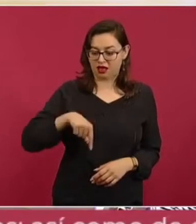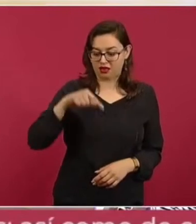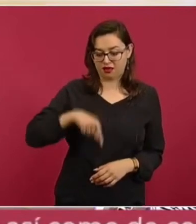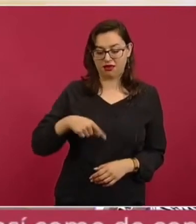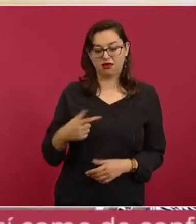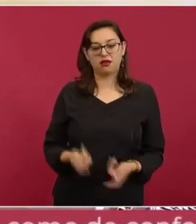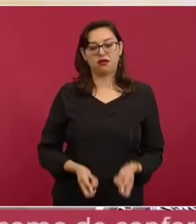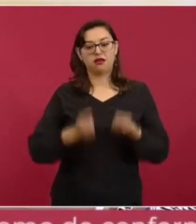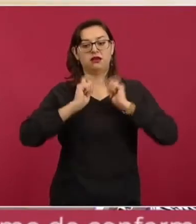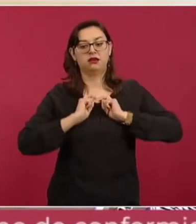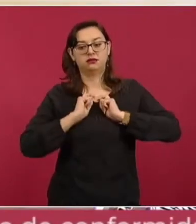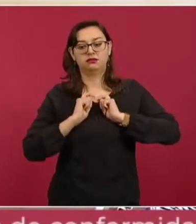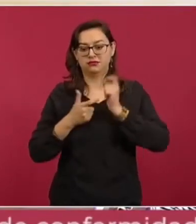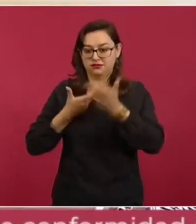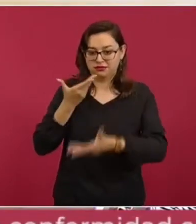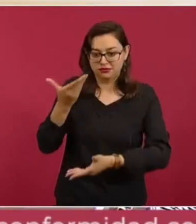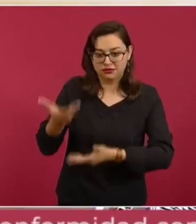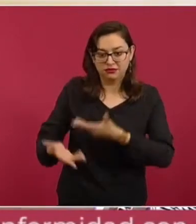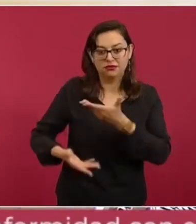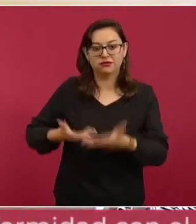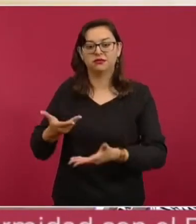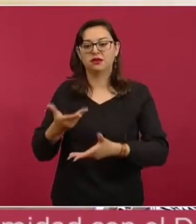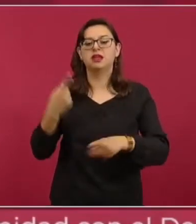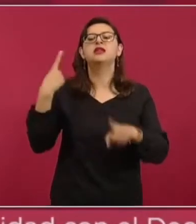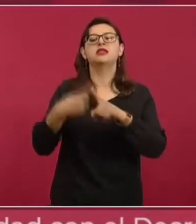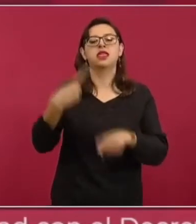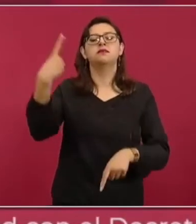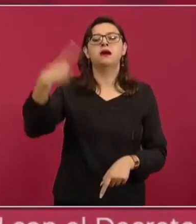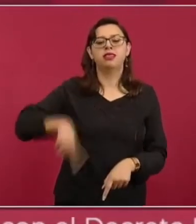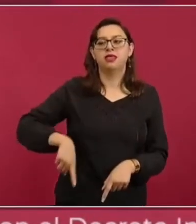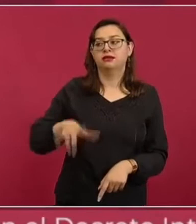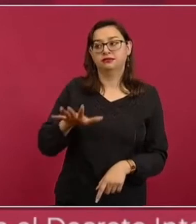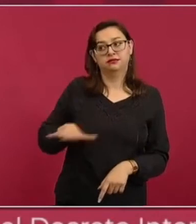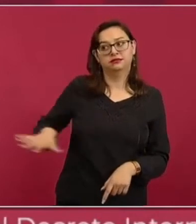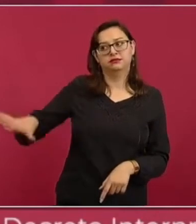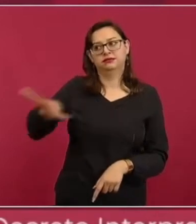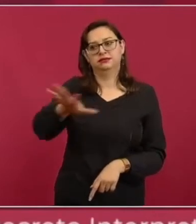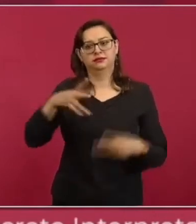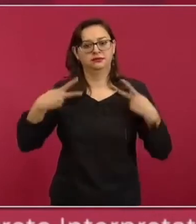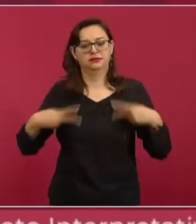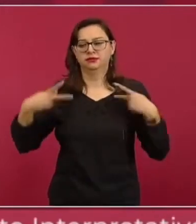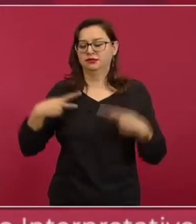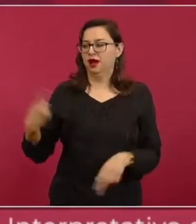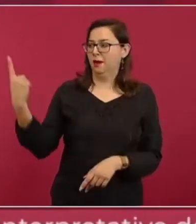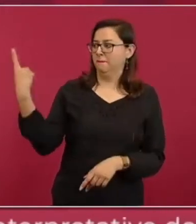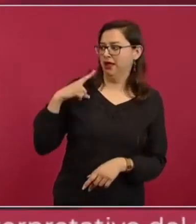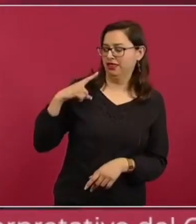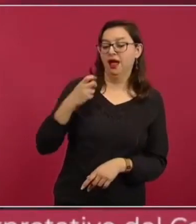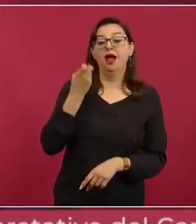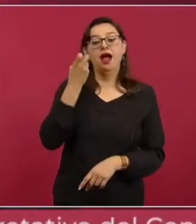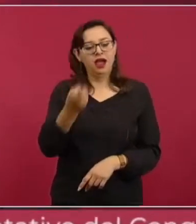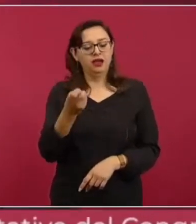pueblo, nuestro amo es el pueblo, no son grupos de intereses creados,